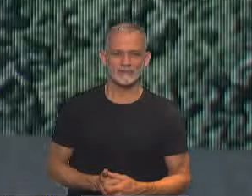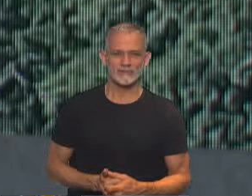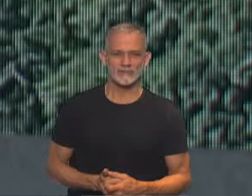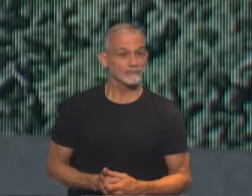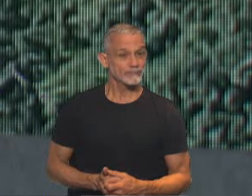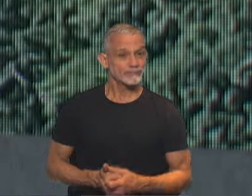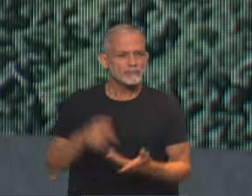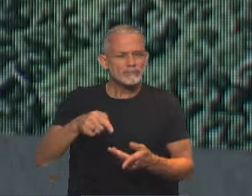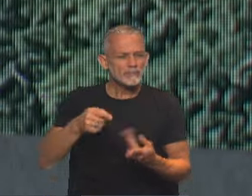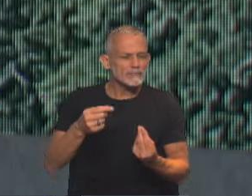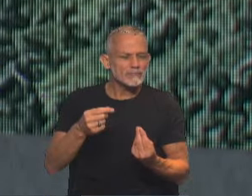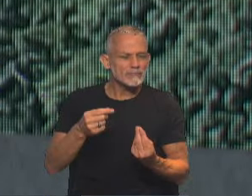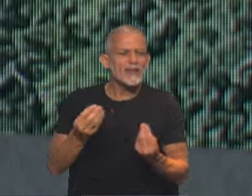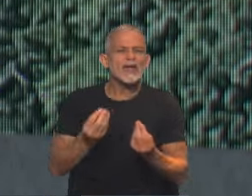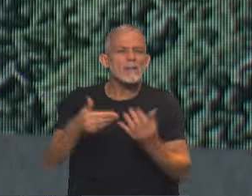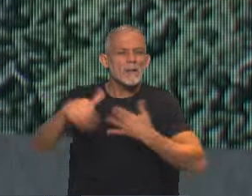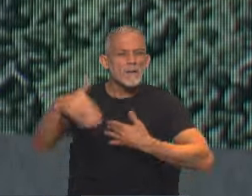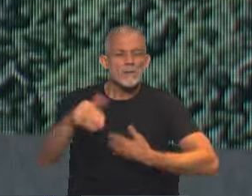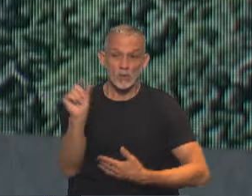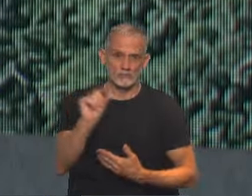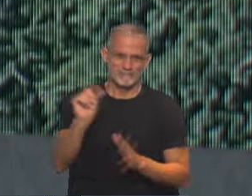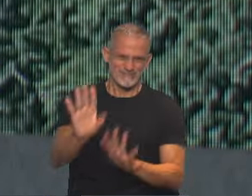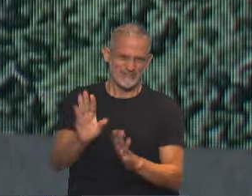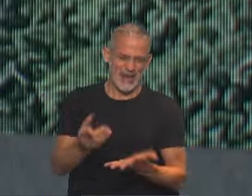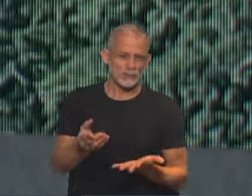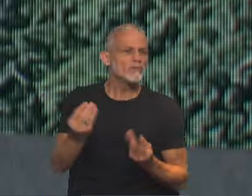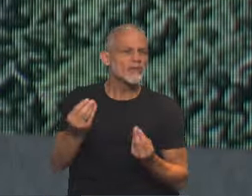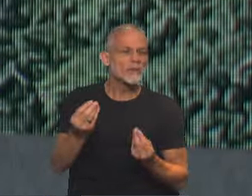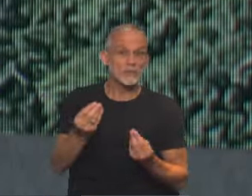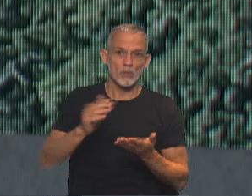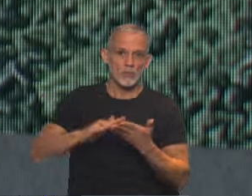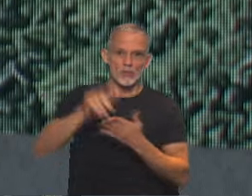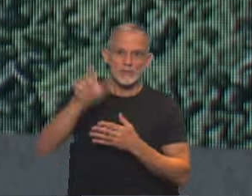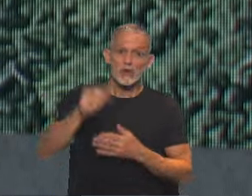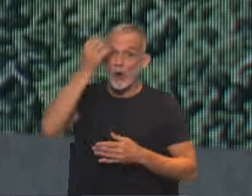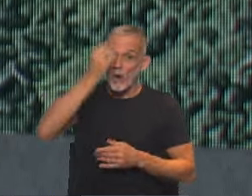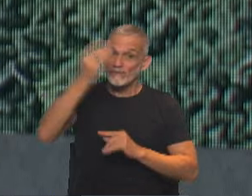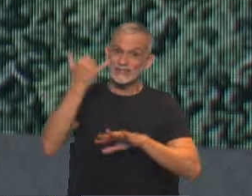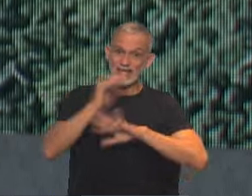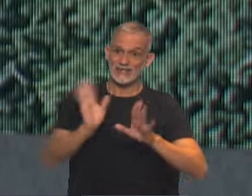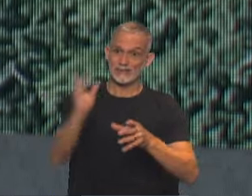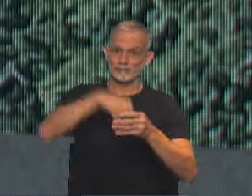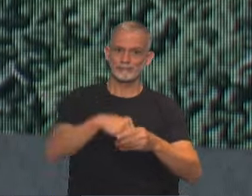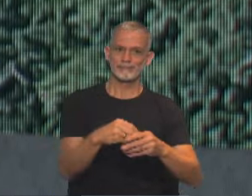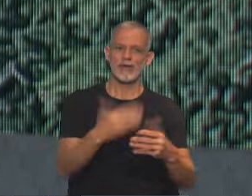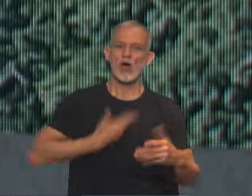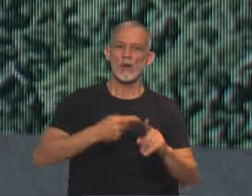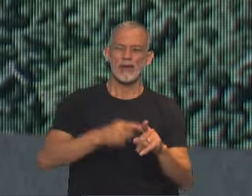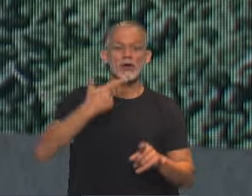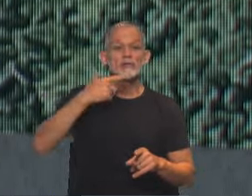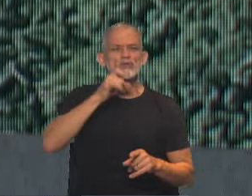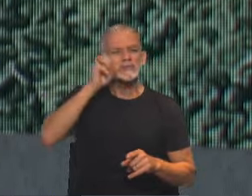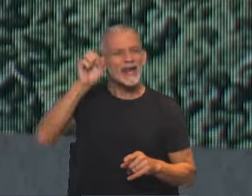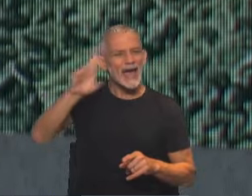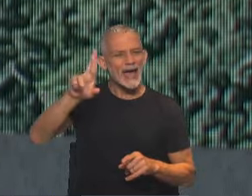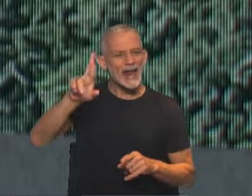Y nos anticipamos un poco a lo que sucederá en un rato nada más, se trata de un nuevo integrante de manera oficial del gobierno de la nación de Federico Sturzenegger, el